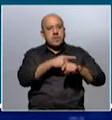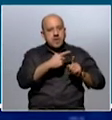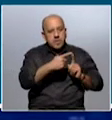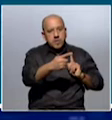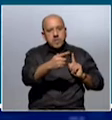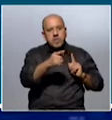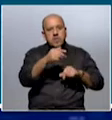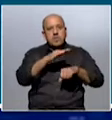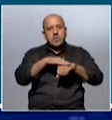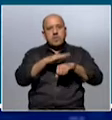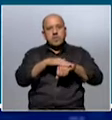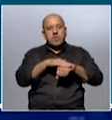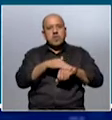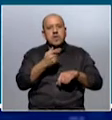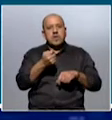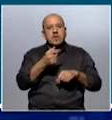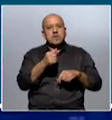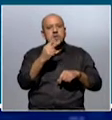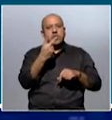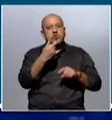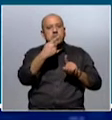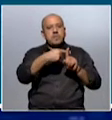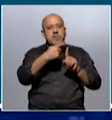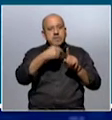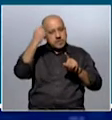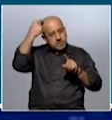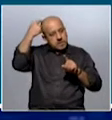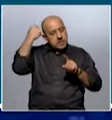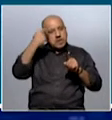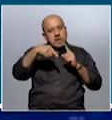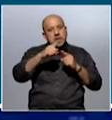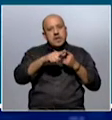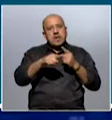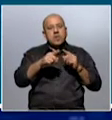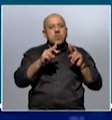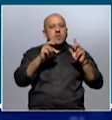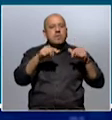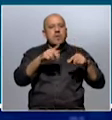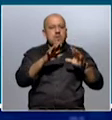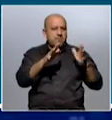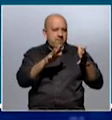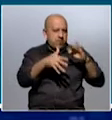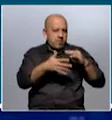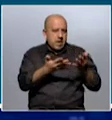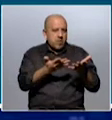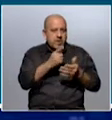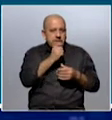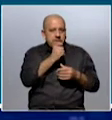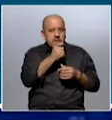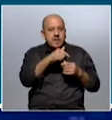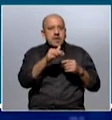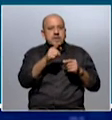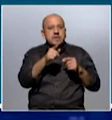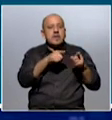en aquel momento, hace ya casi dos meses, recibimos a Agueda Restaíno, en un formato de entrevista similar al que estamos instrumentando ahora, que